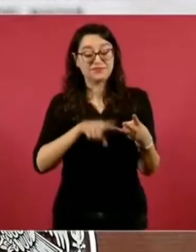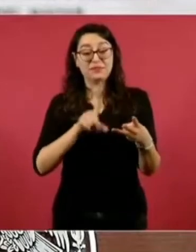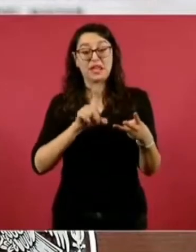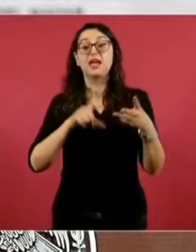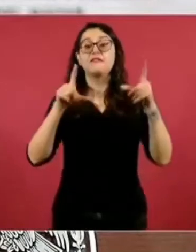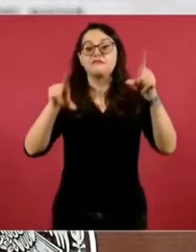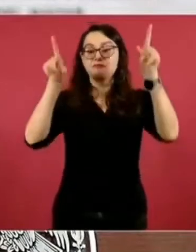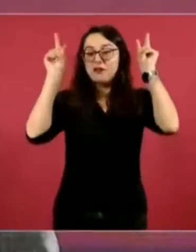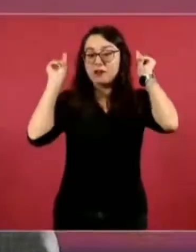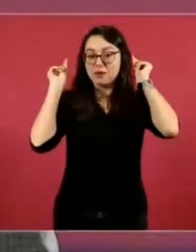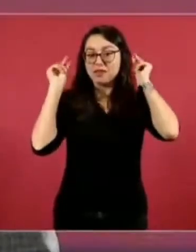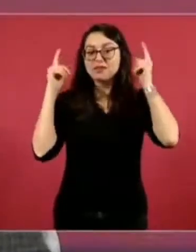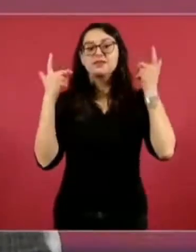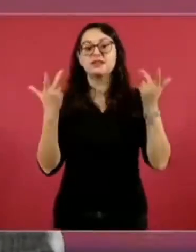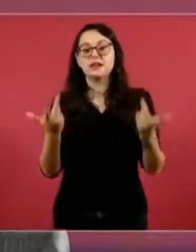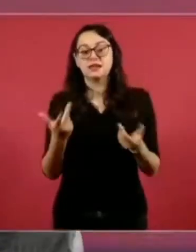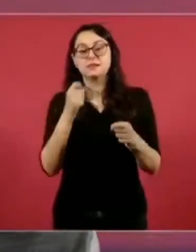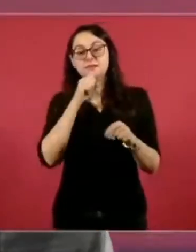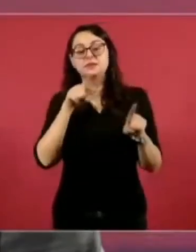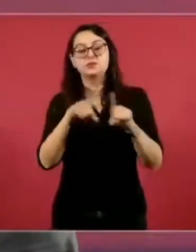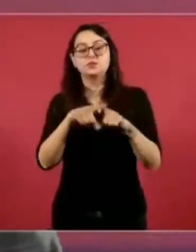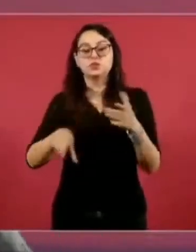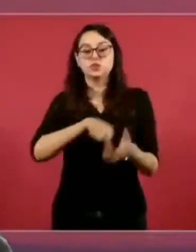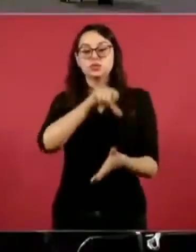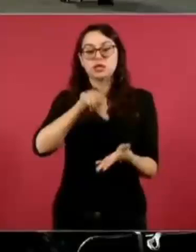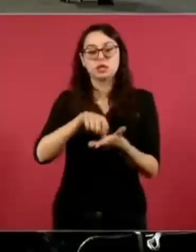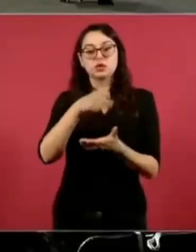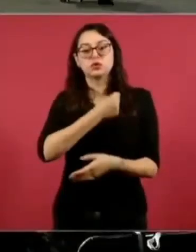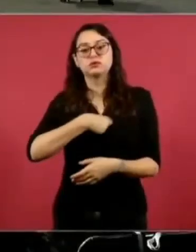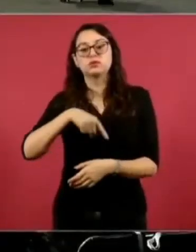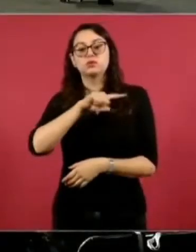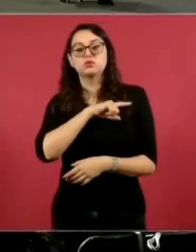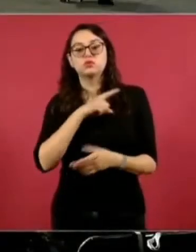que guarda la clínica es nuestro. Gracias.